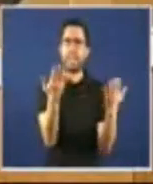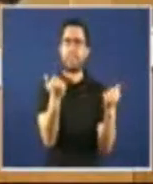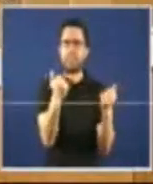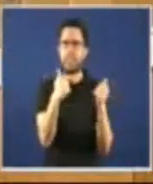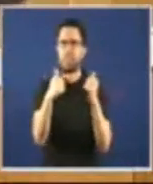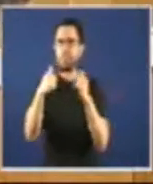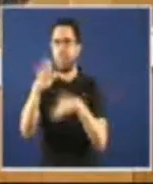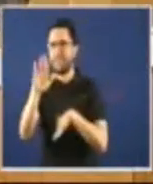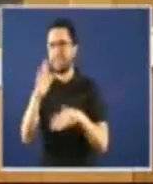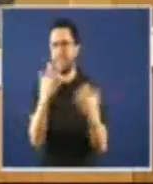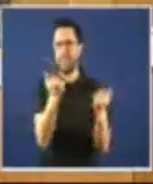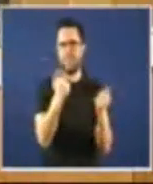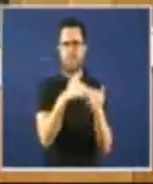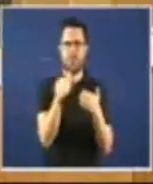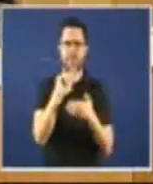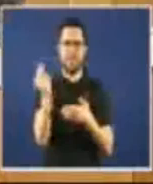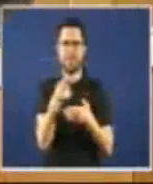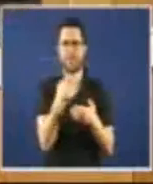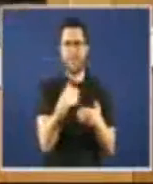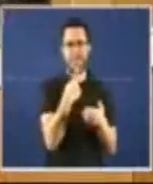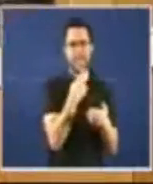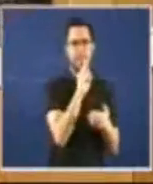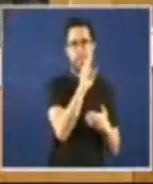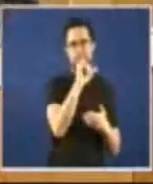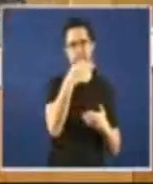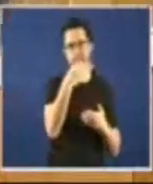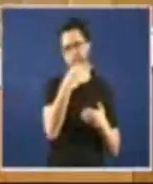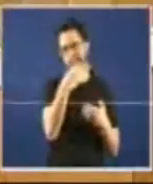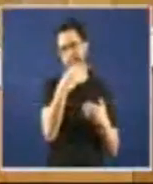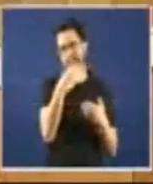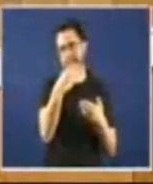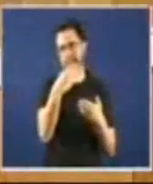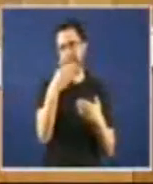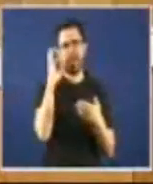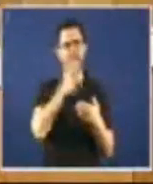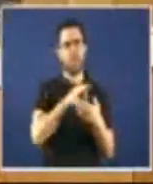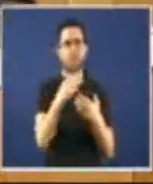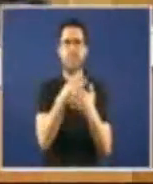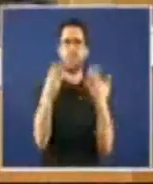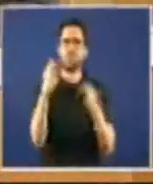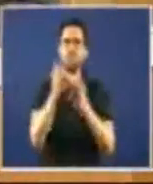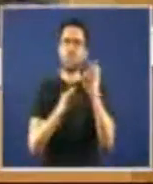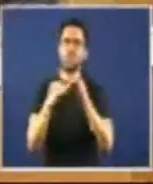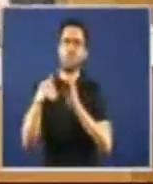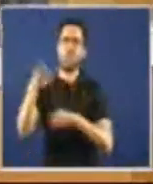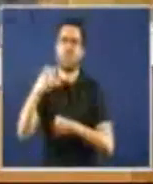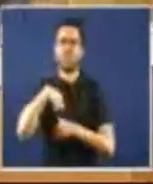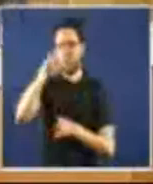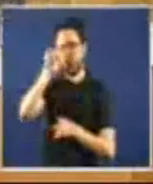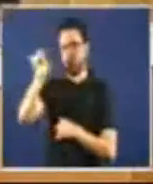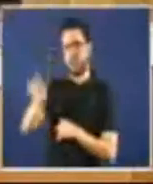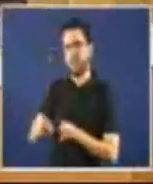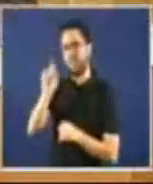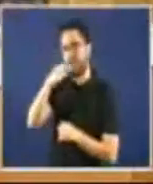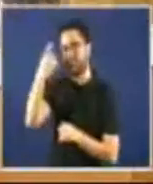o seña máis do 18% do PIB galego non sei se o señor Núñez sabe o que significa PIB ou qual é a diferencia entre PIB